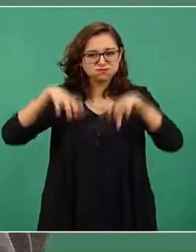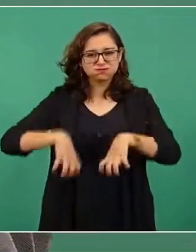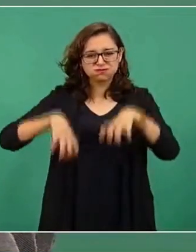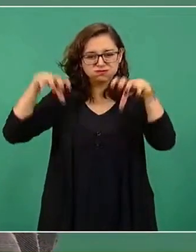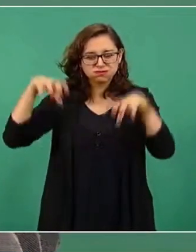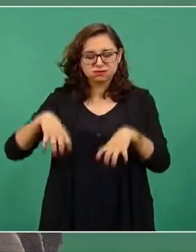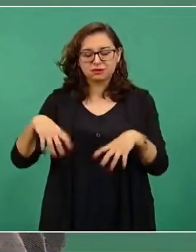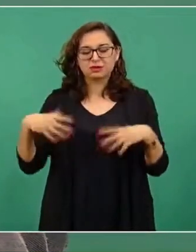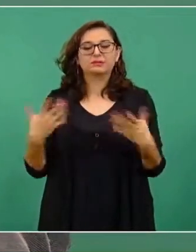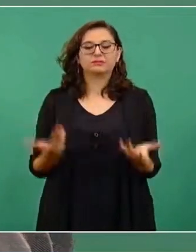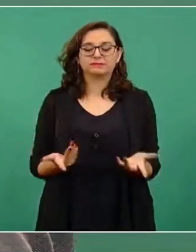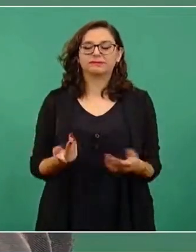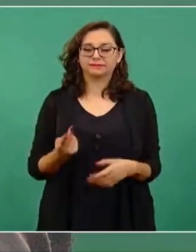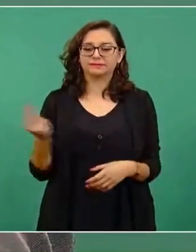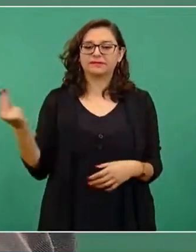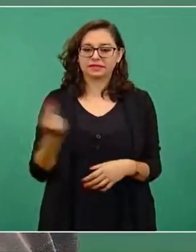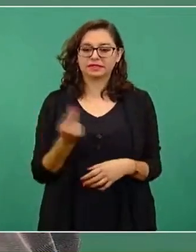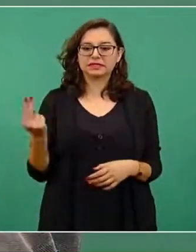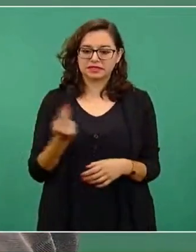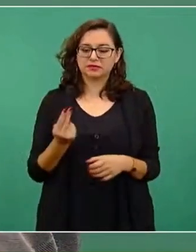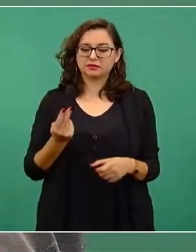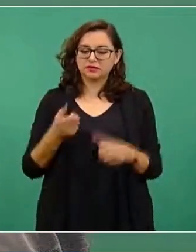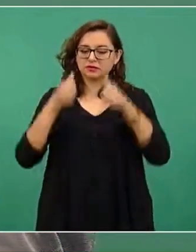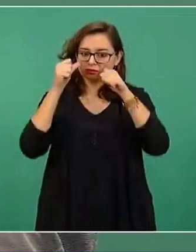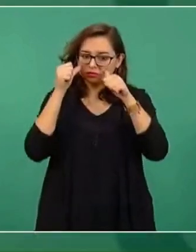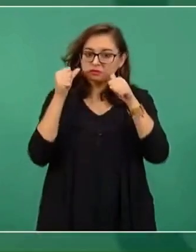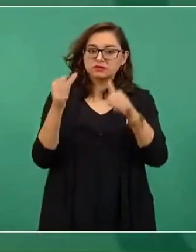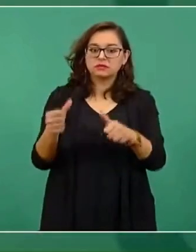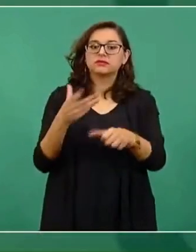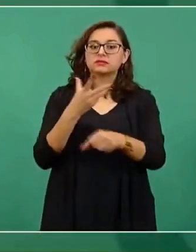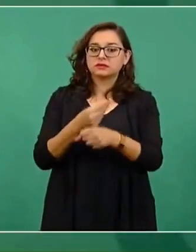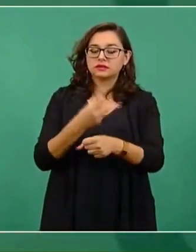un programa, en el caso de las carreteras,